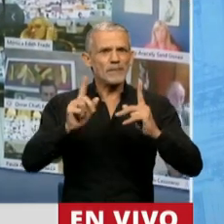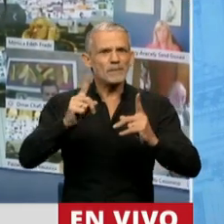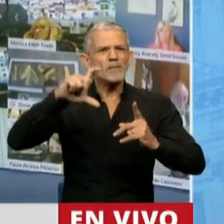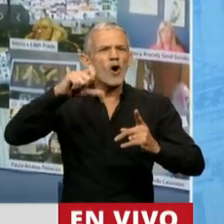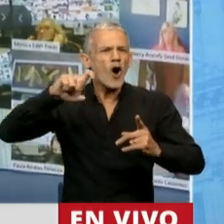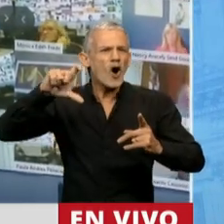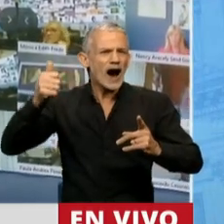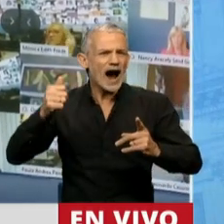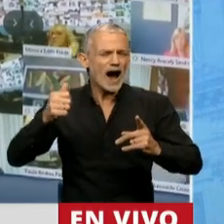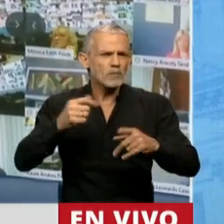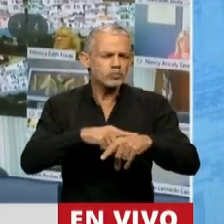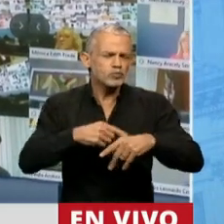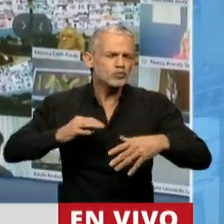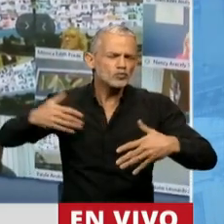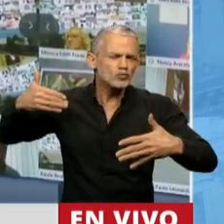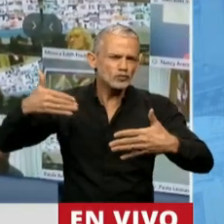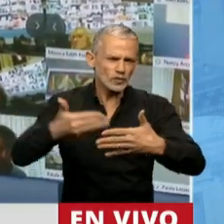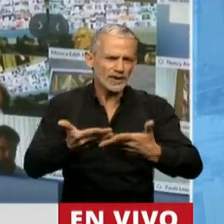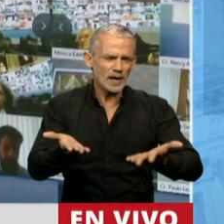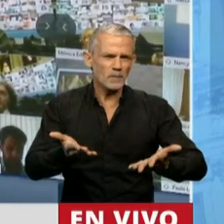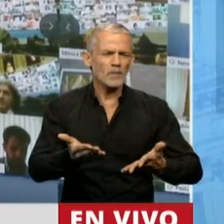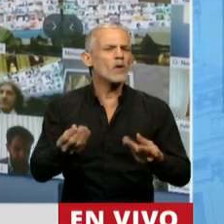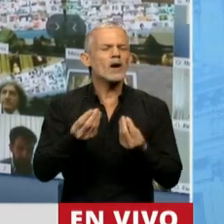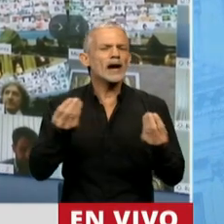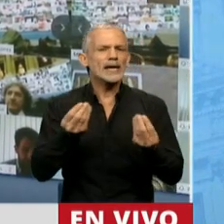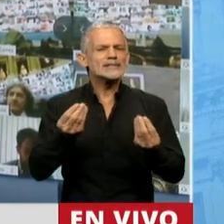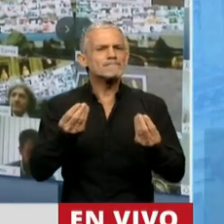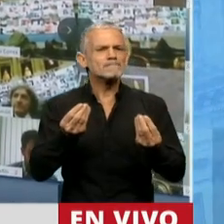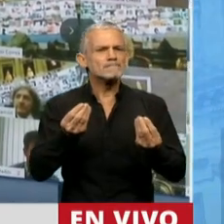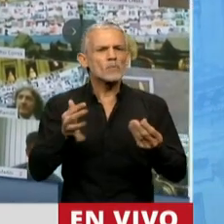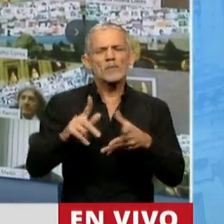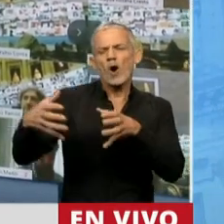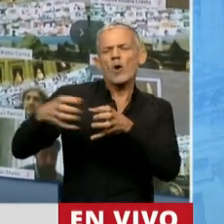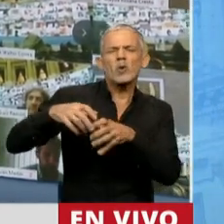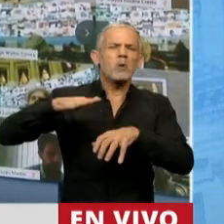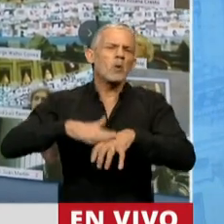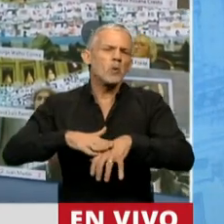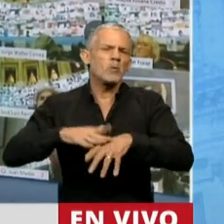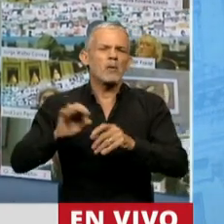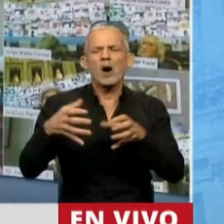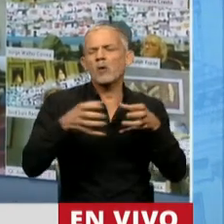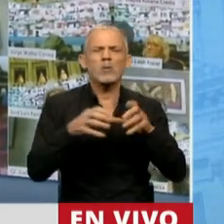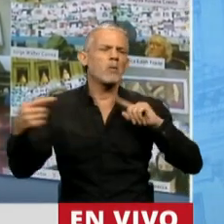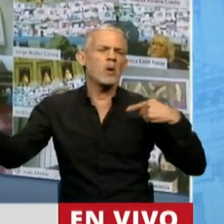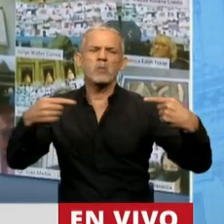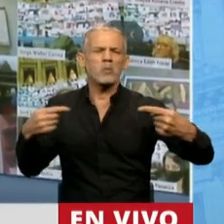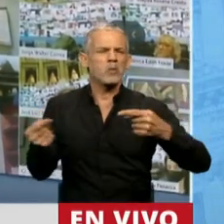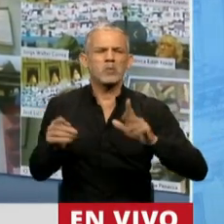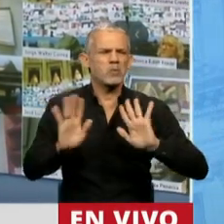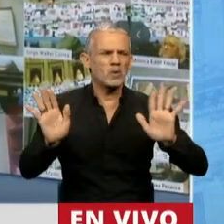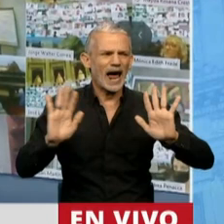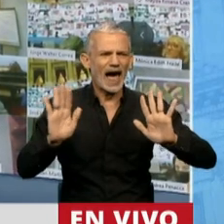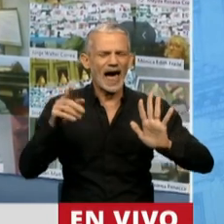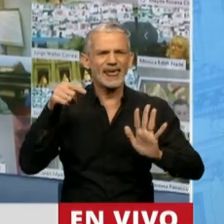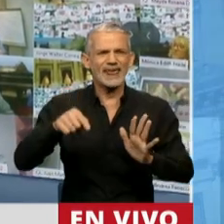Coca durante tanto tiempo, no es si tal agrupación o cual agrupación. Señores, se trató de un